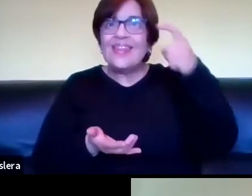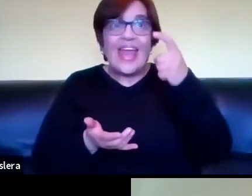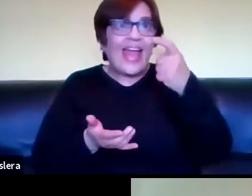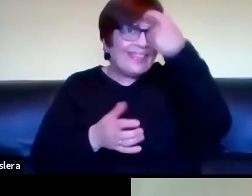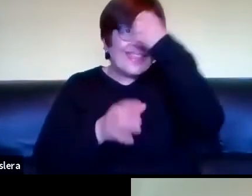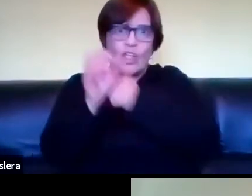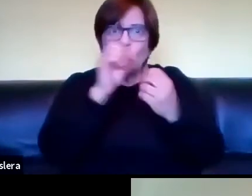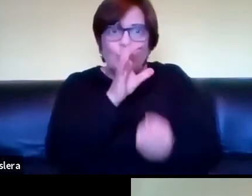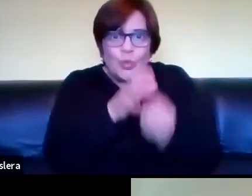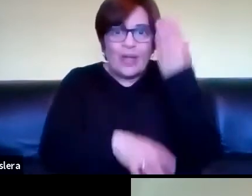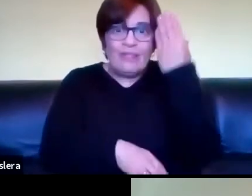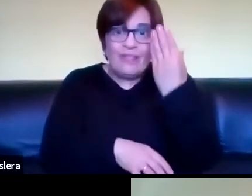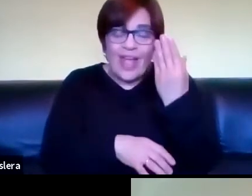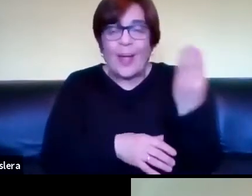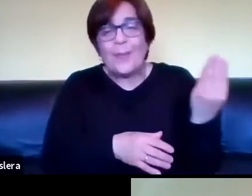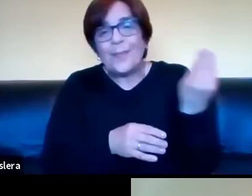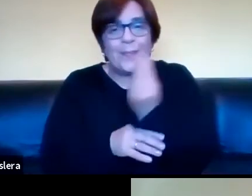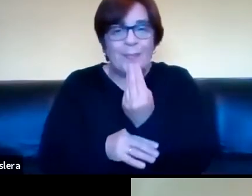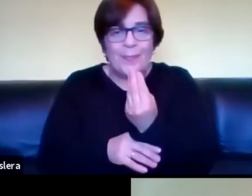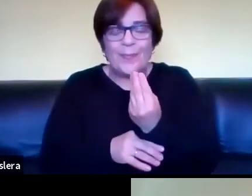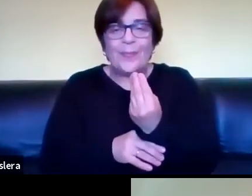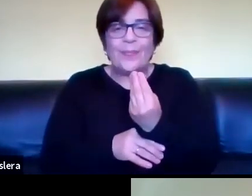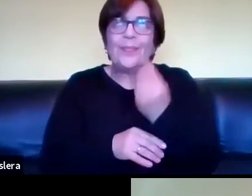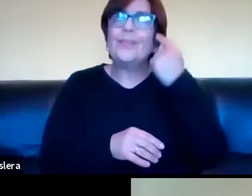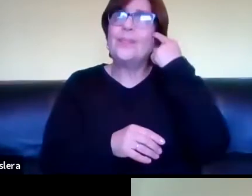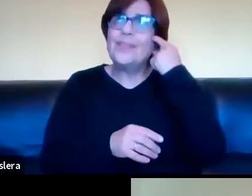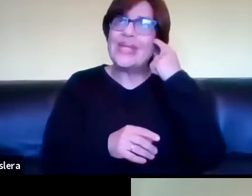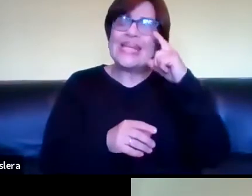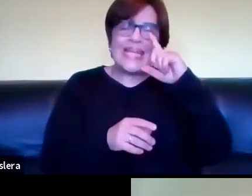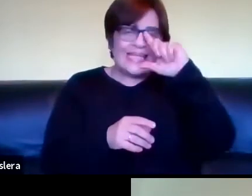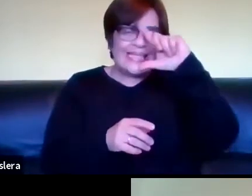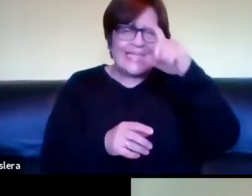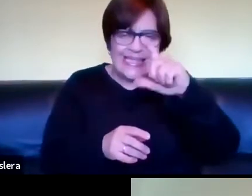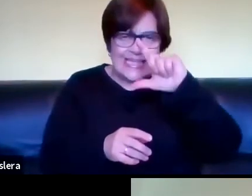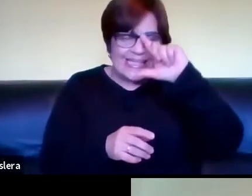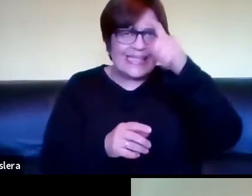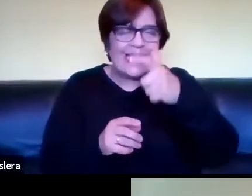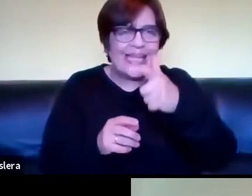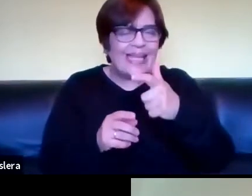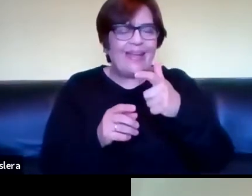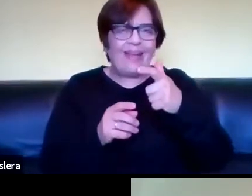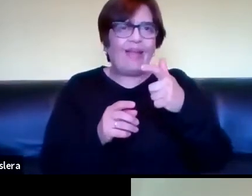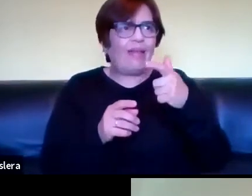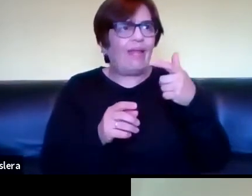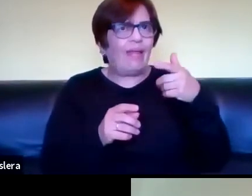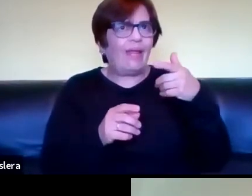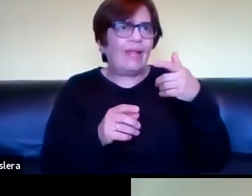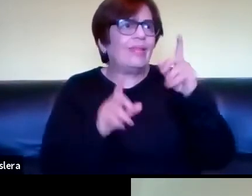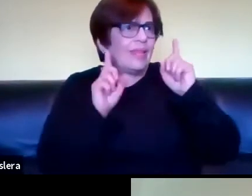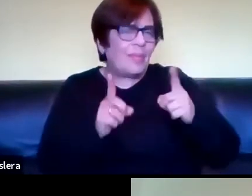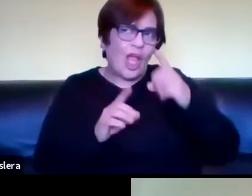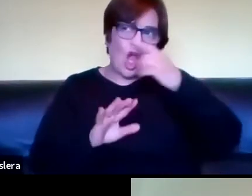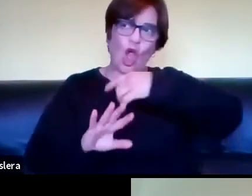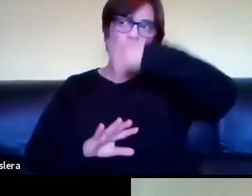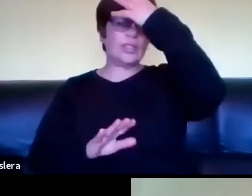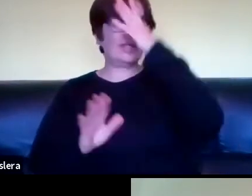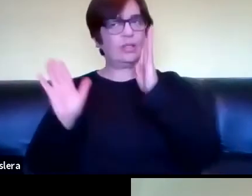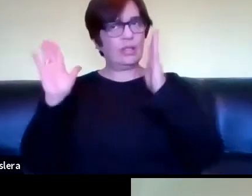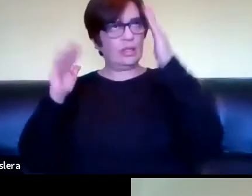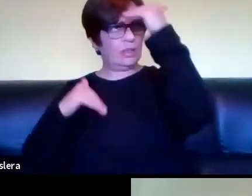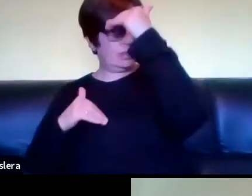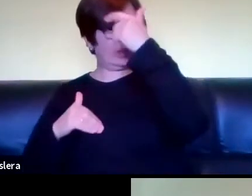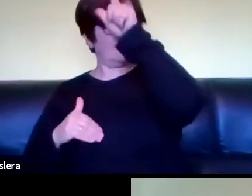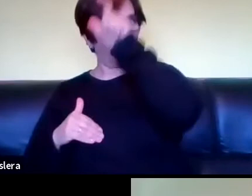tecnología y de pensar o cambiar o entrar en competencia con ciertas concepciones acerca de lo que es un